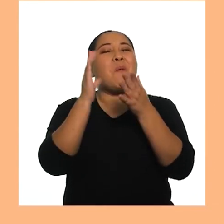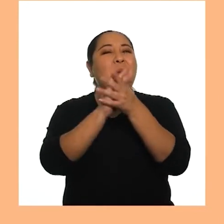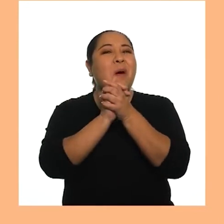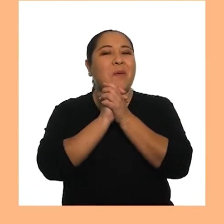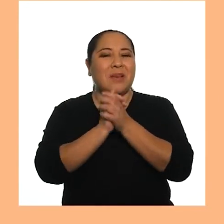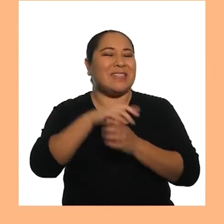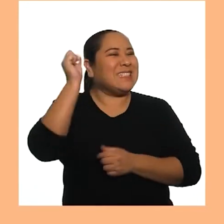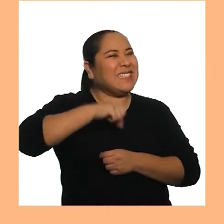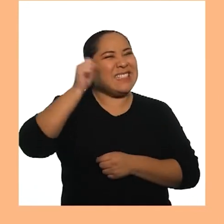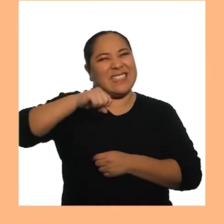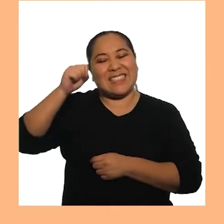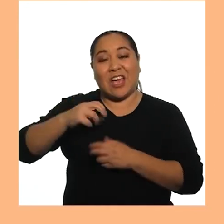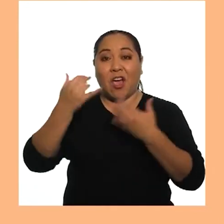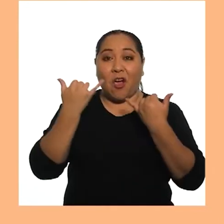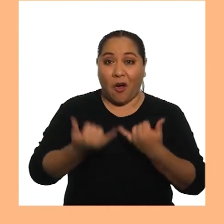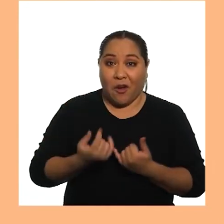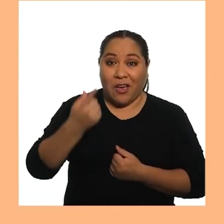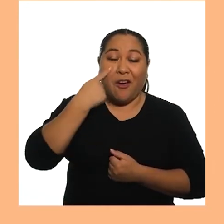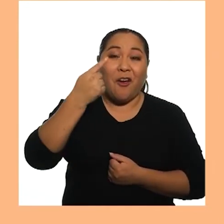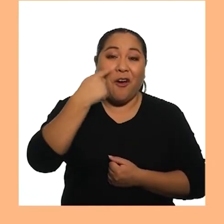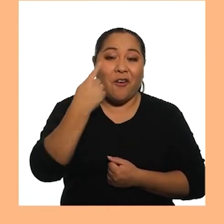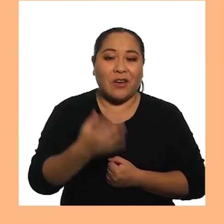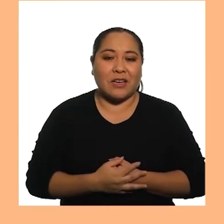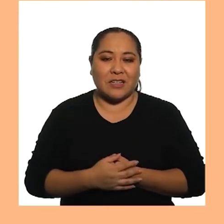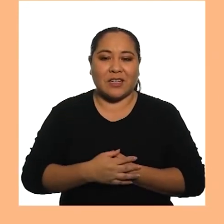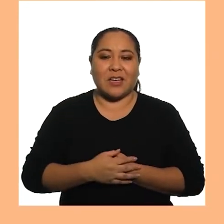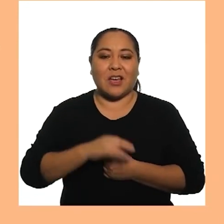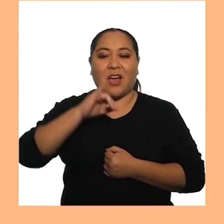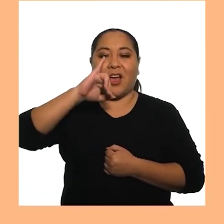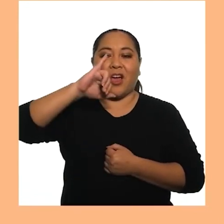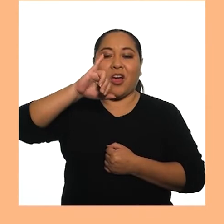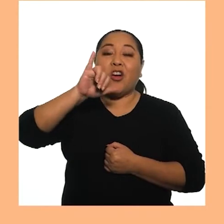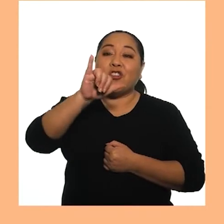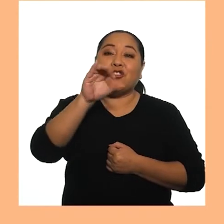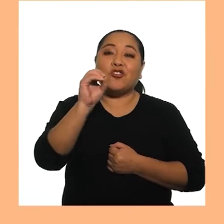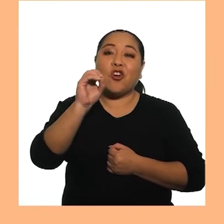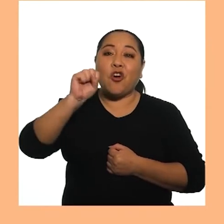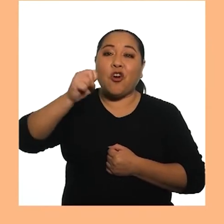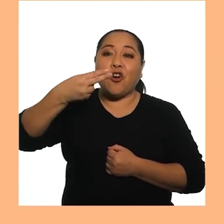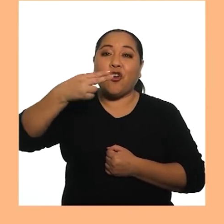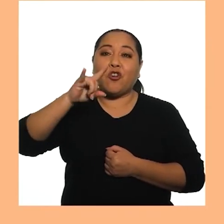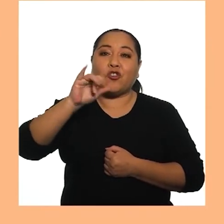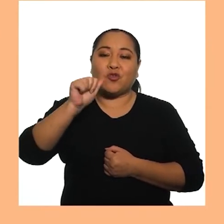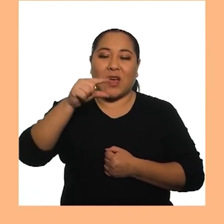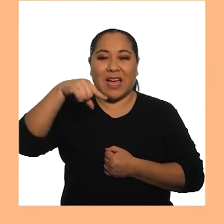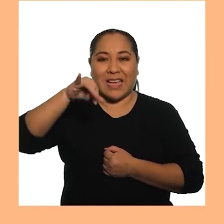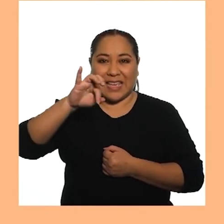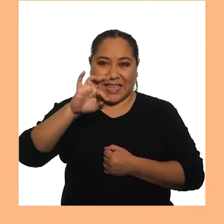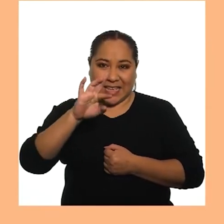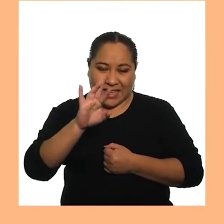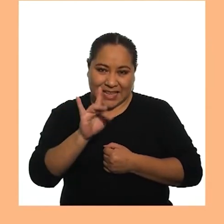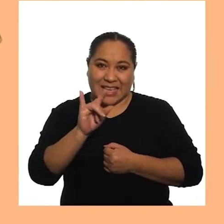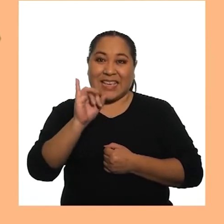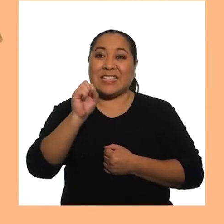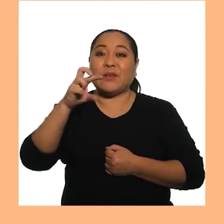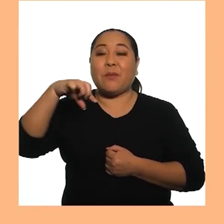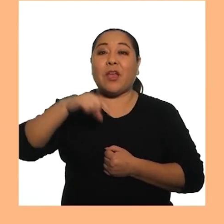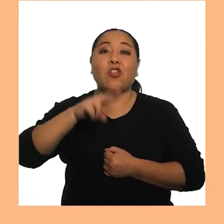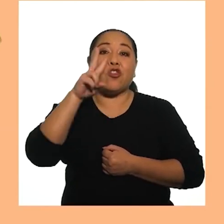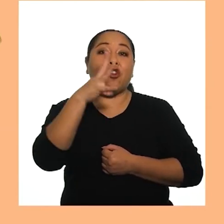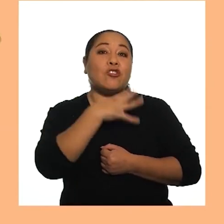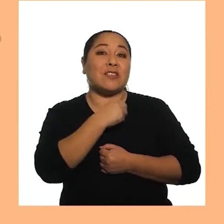Nuevo amigo Sí Hoy conoceremos A Joshua Quispe Él tiene dos años